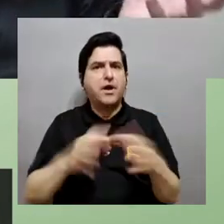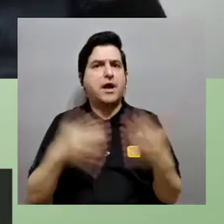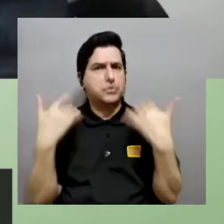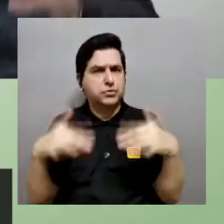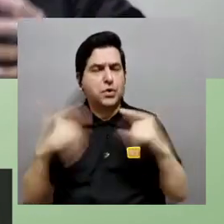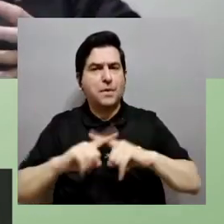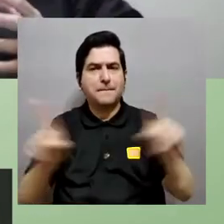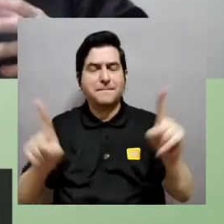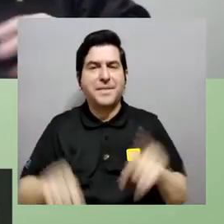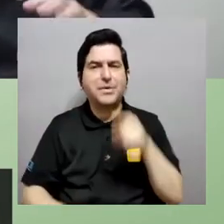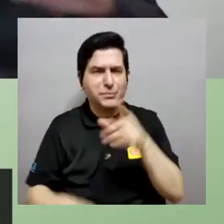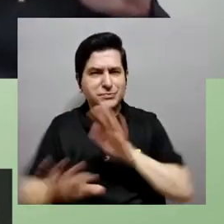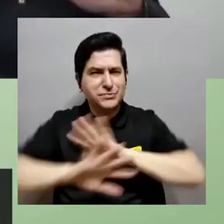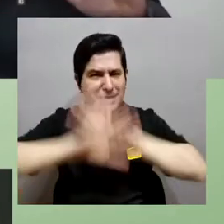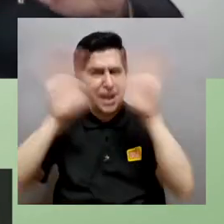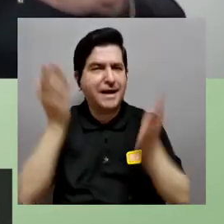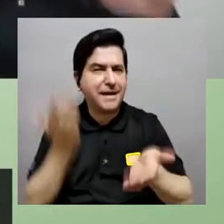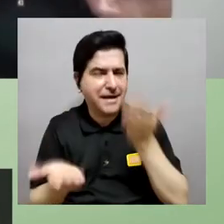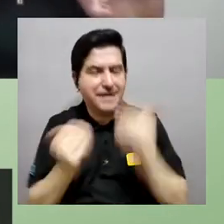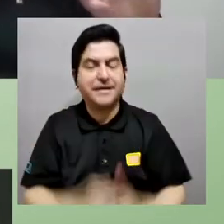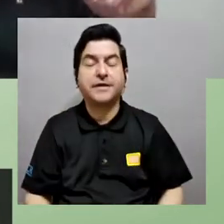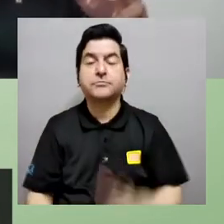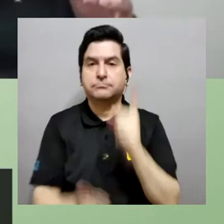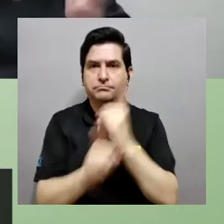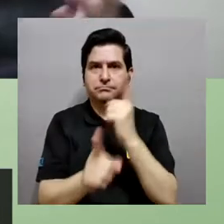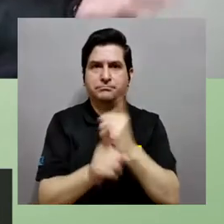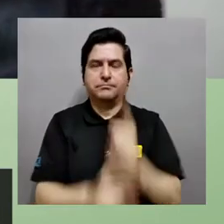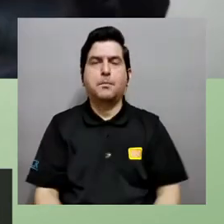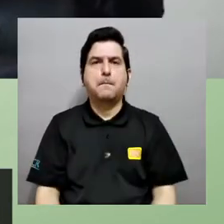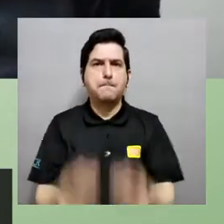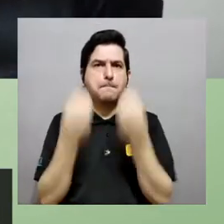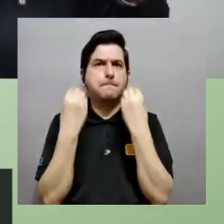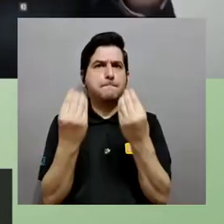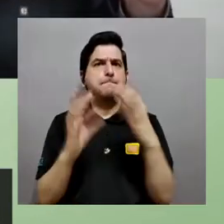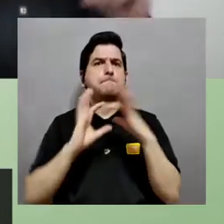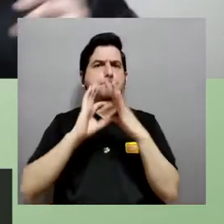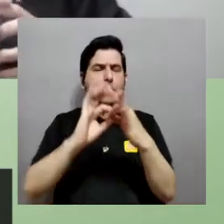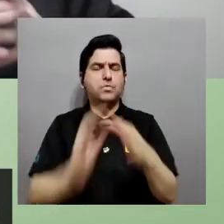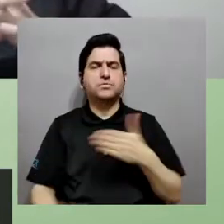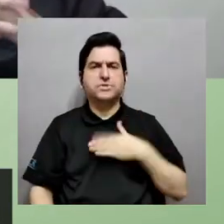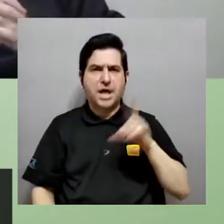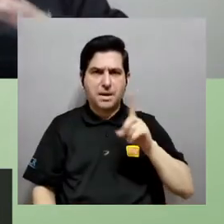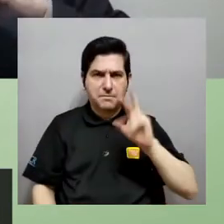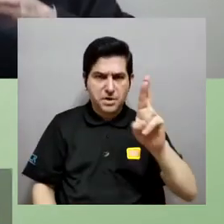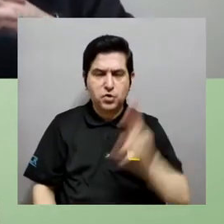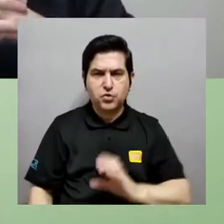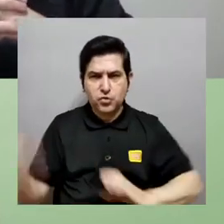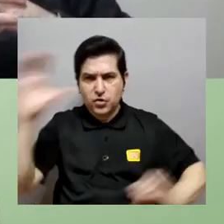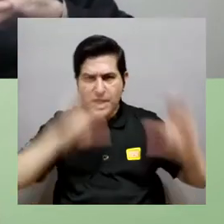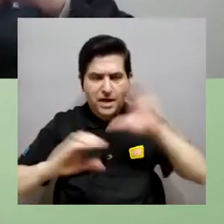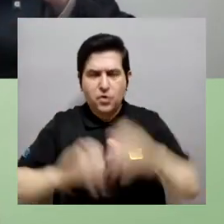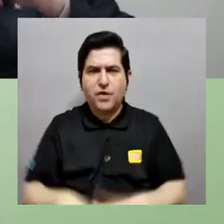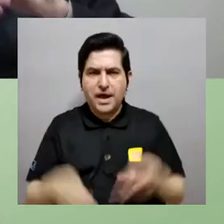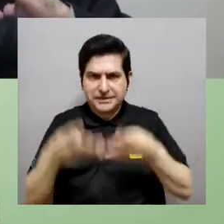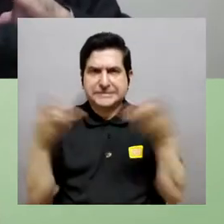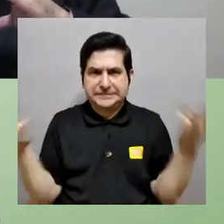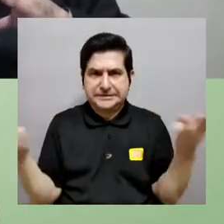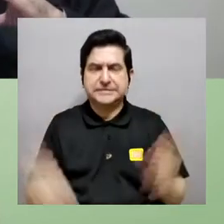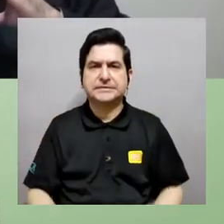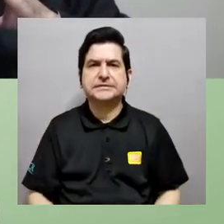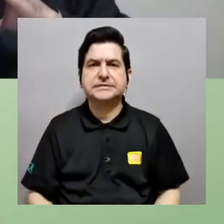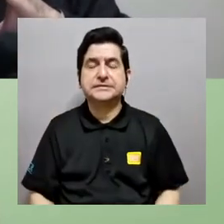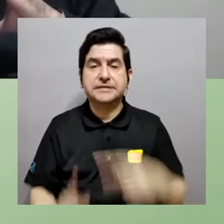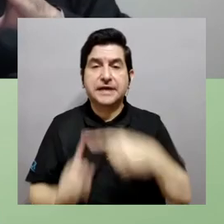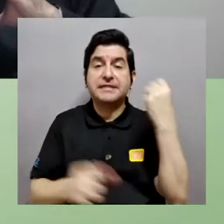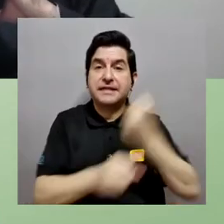física con las supercomputadoras? yo estoy seguro de que tiene un montón de relación pero no las aclare exactamente no tiene demasiada relación